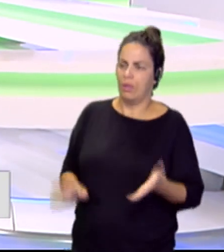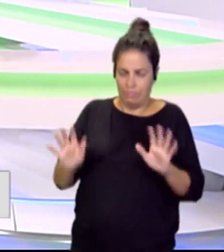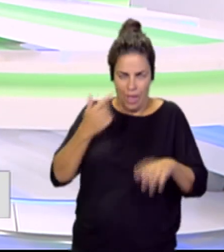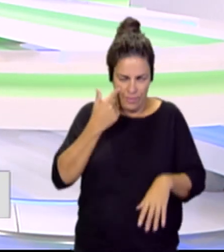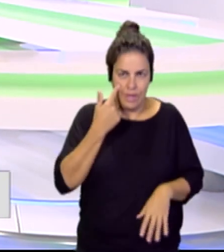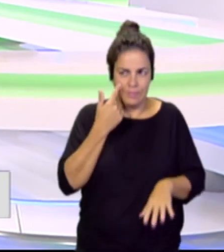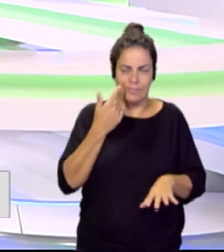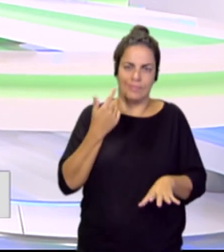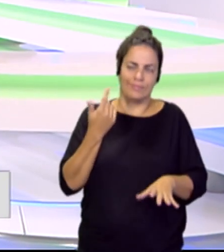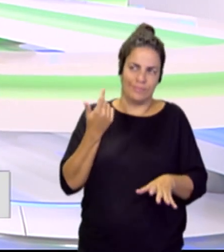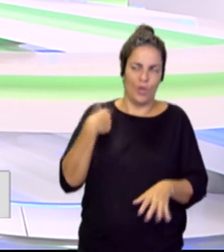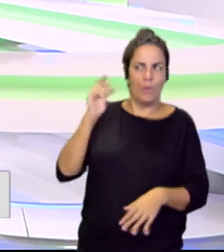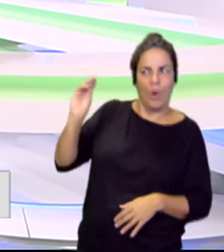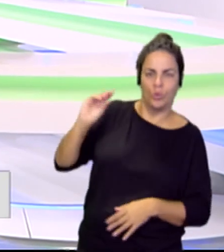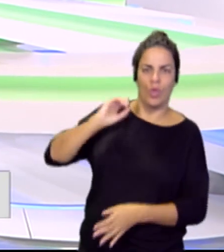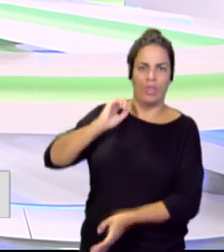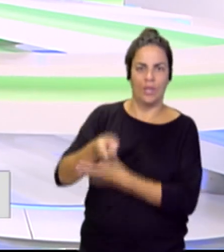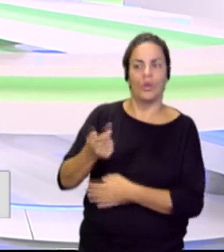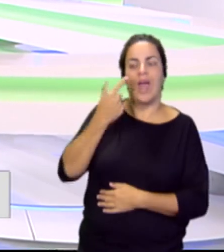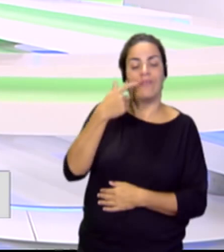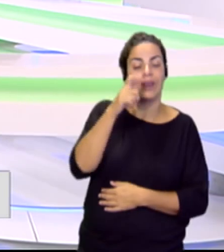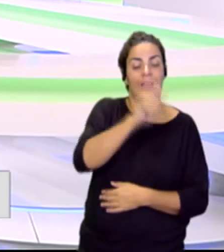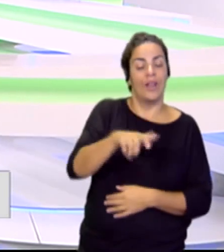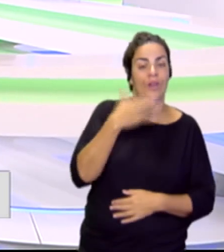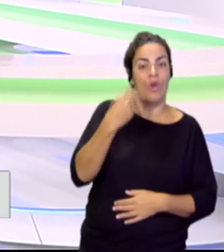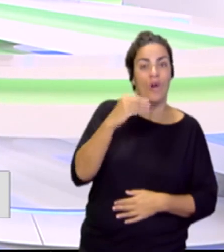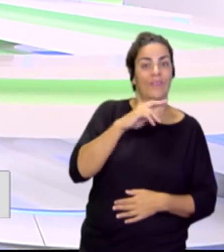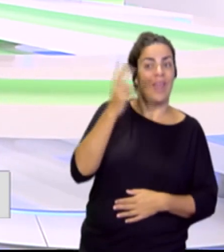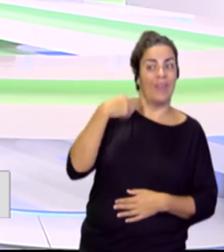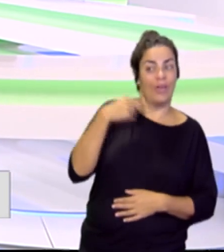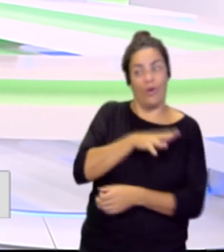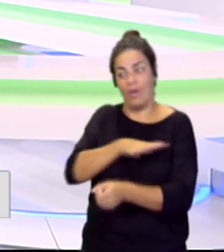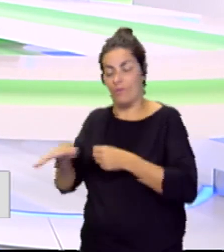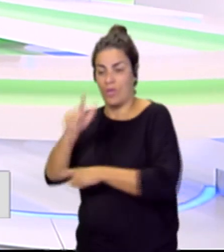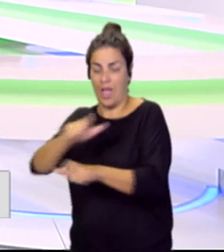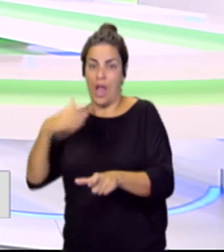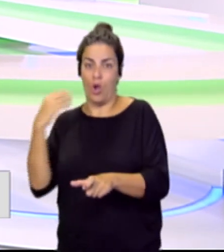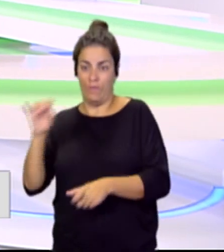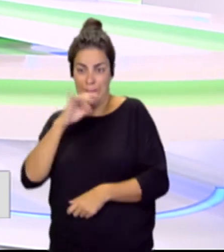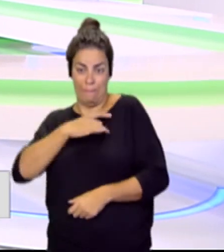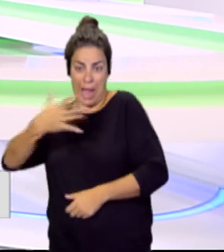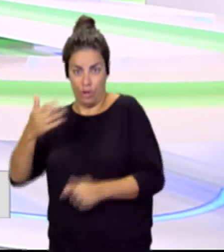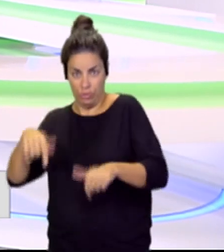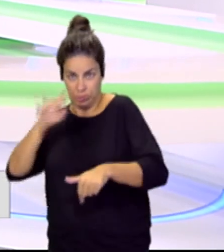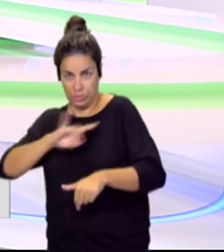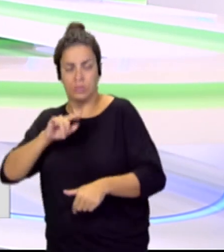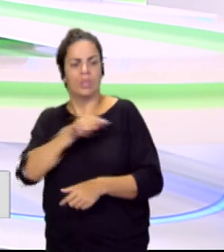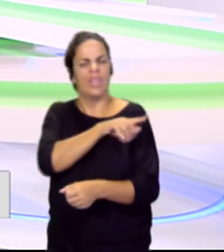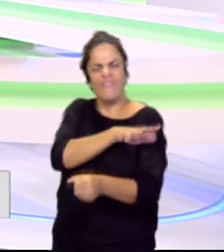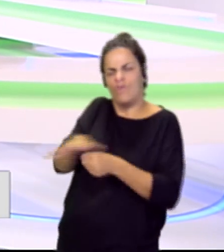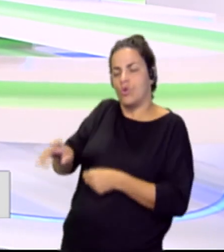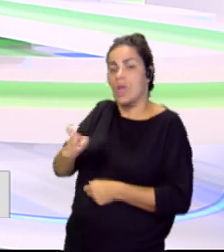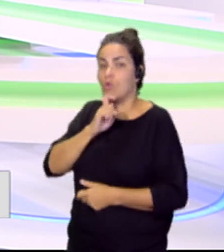le pregunto al director cómo influyen los chicos negros en los chicos blancos, los chicos africanos, los chicos de aquí, es increíble.